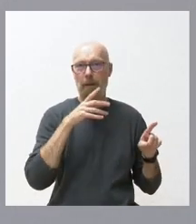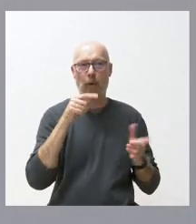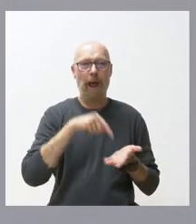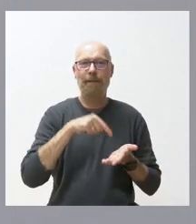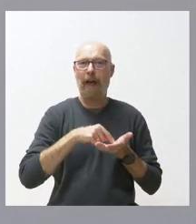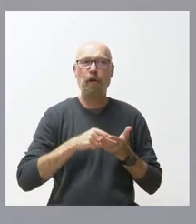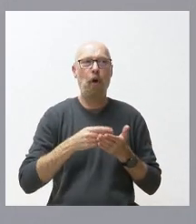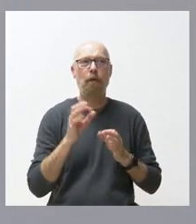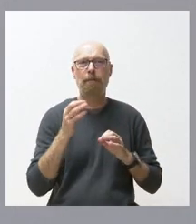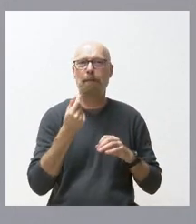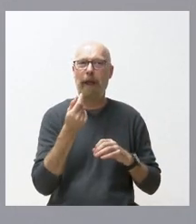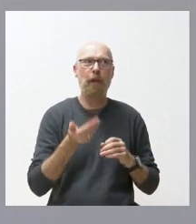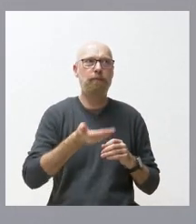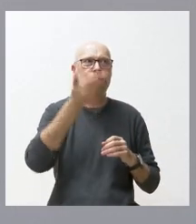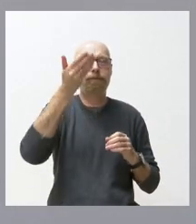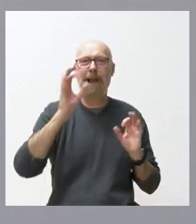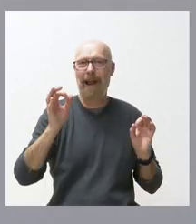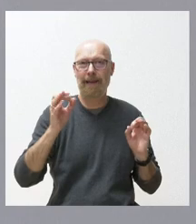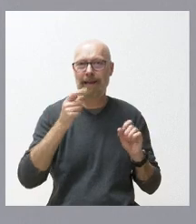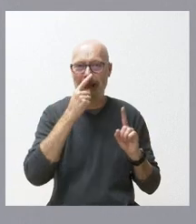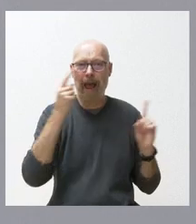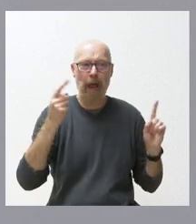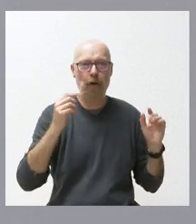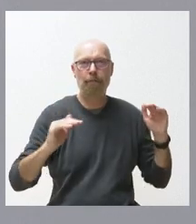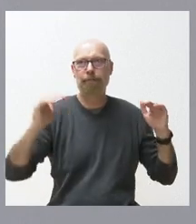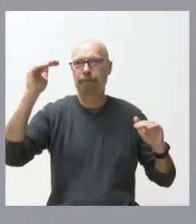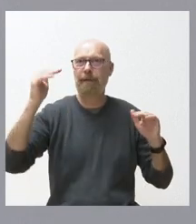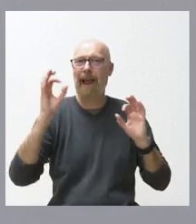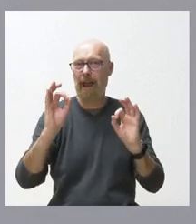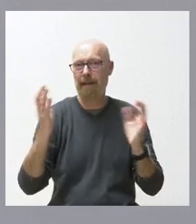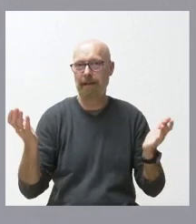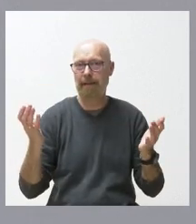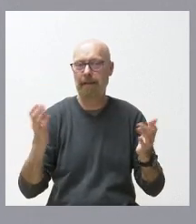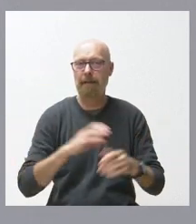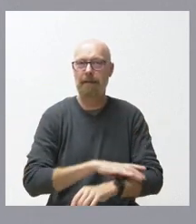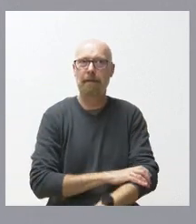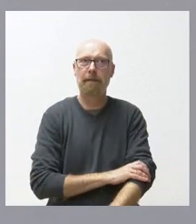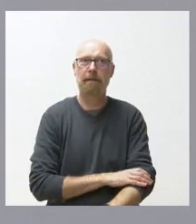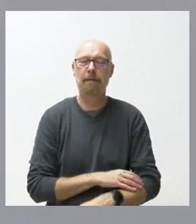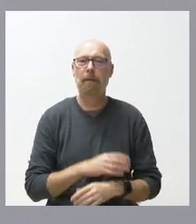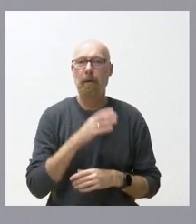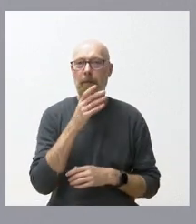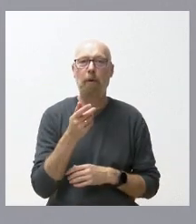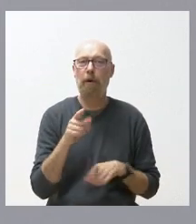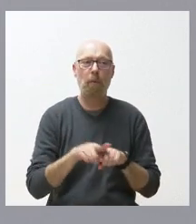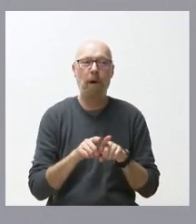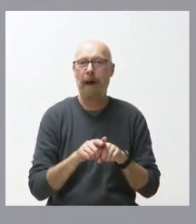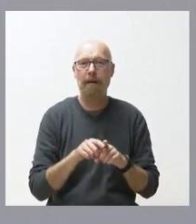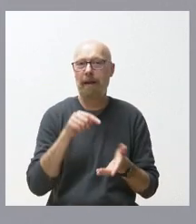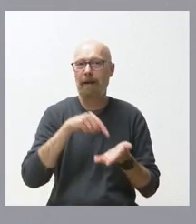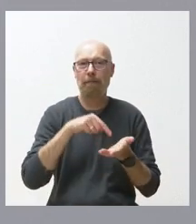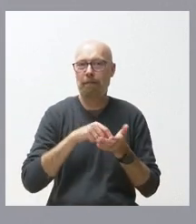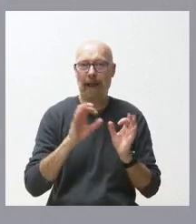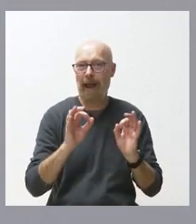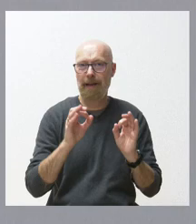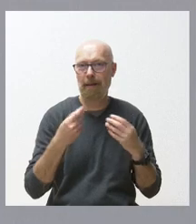decir que a igualdad de cifras es igualdad de importe porque habría en todo caso una pérdida de poder adquisitivo yo creo que ha habido algún ajuste